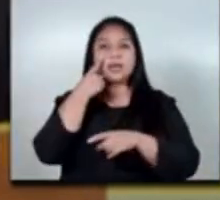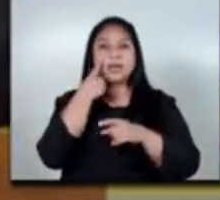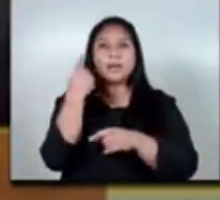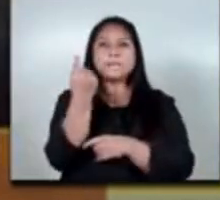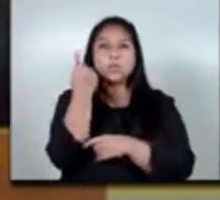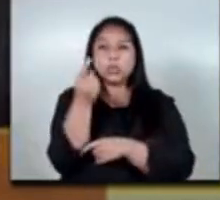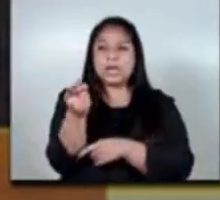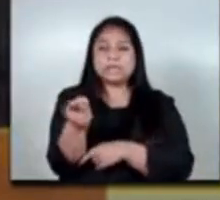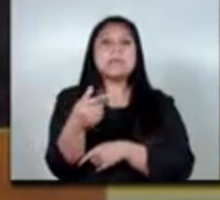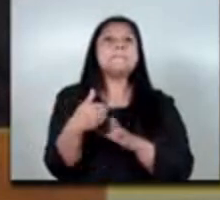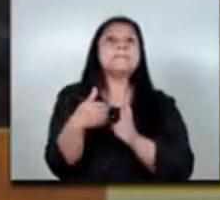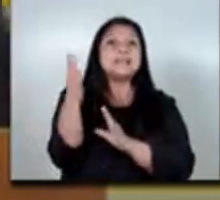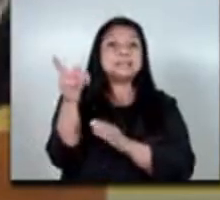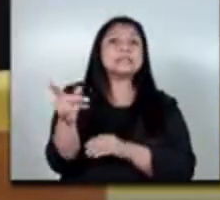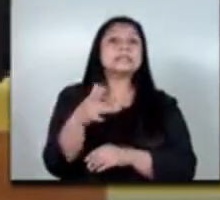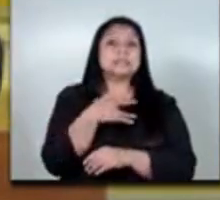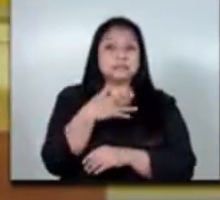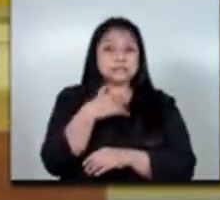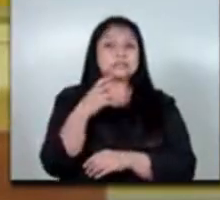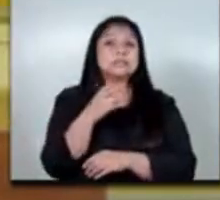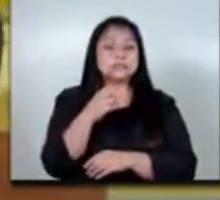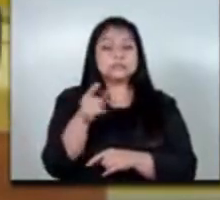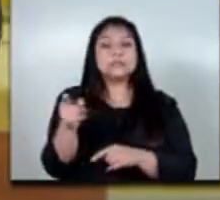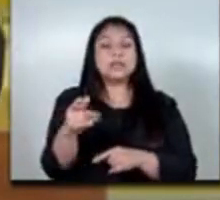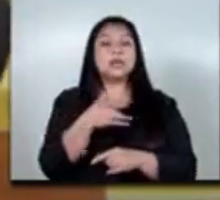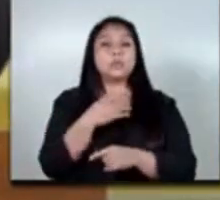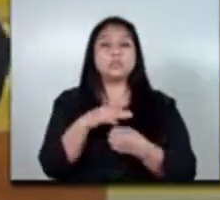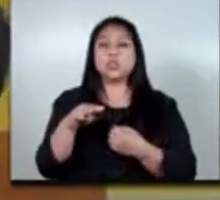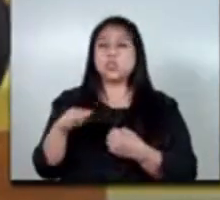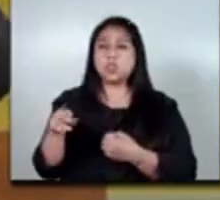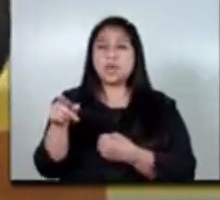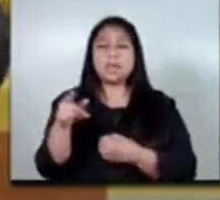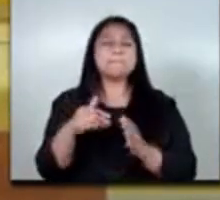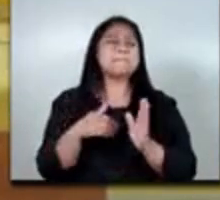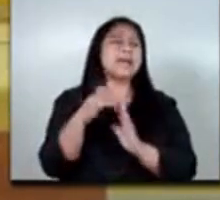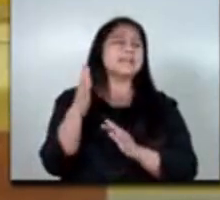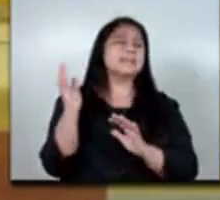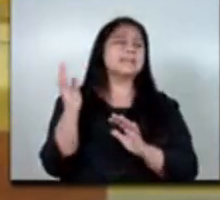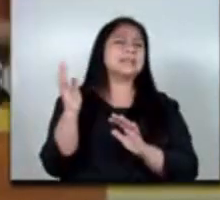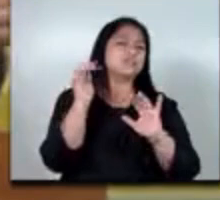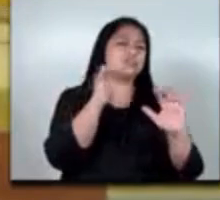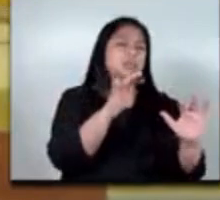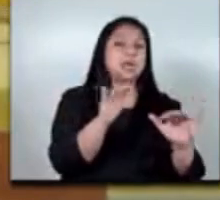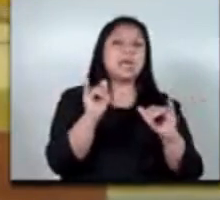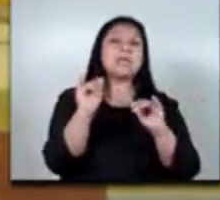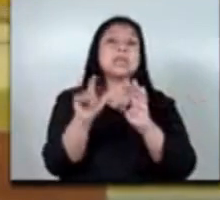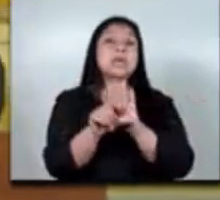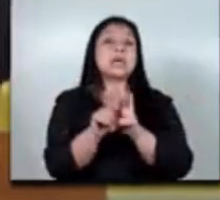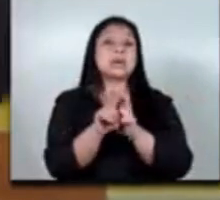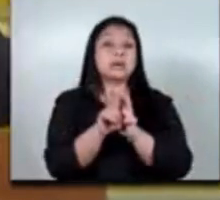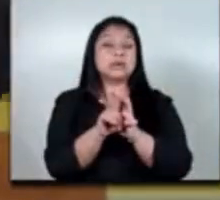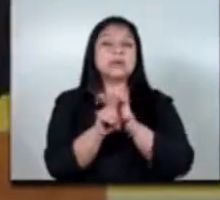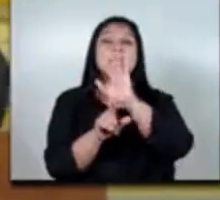la más sentida necesidad a los municipios a donde más se están yendo a la gente de manera irregular a